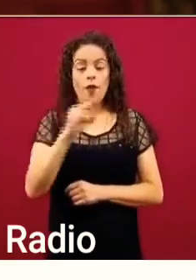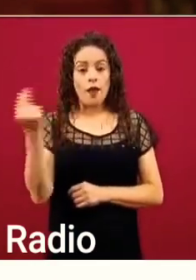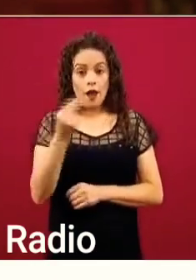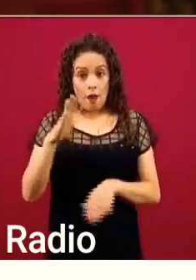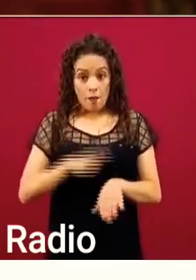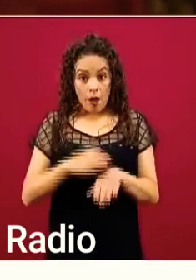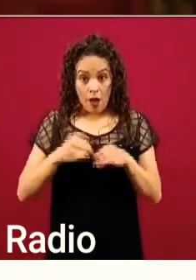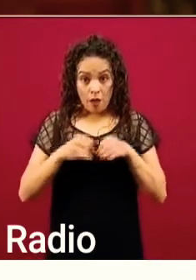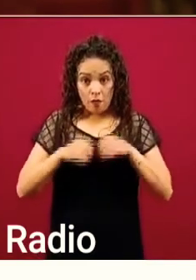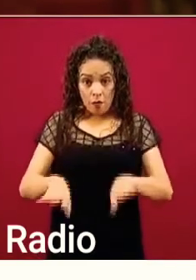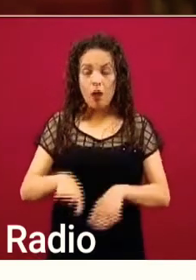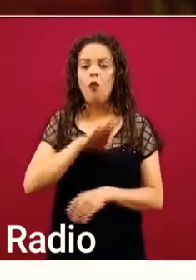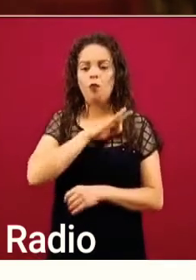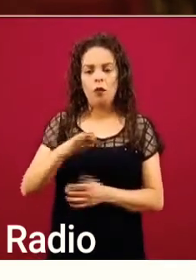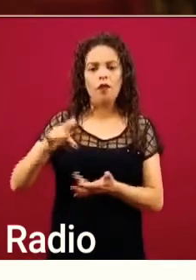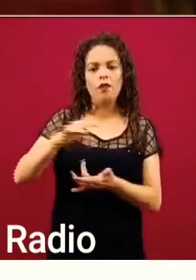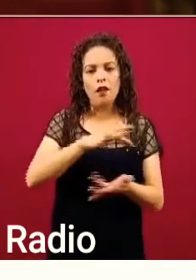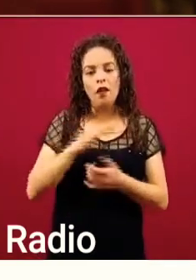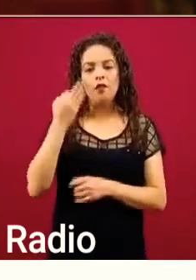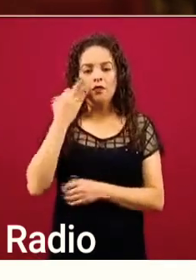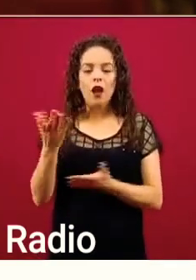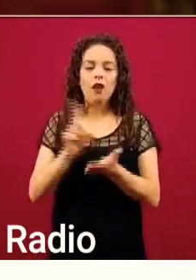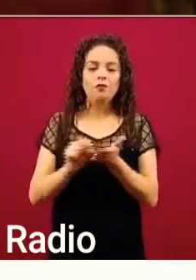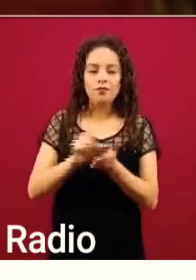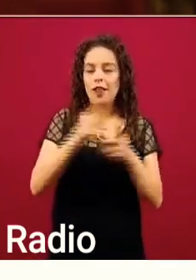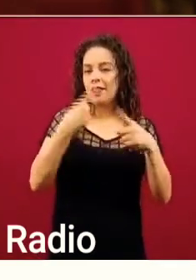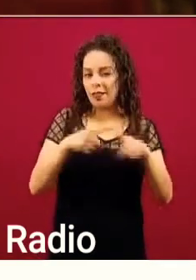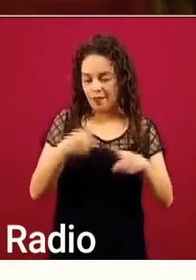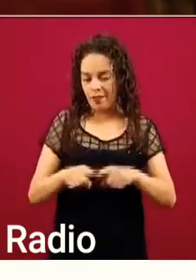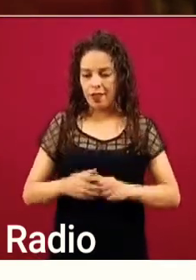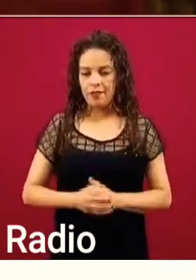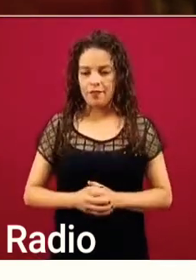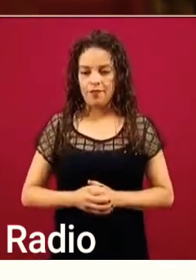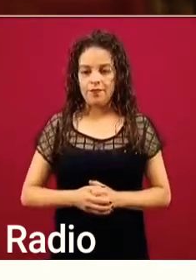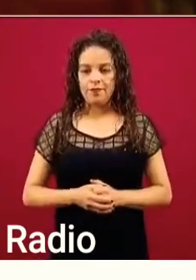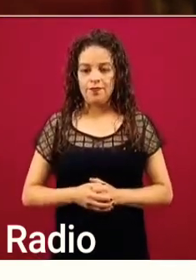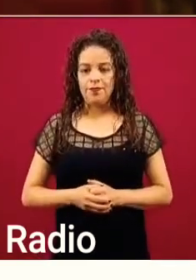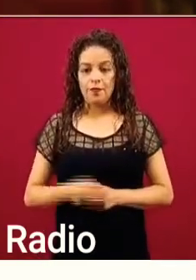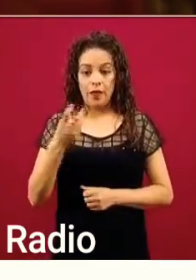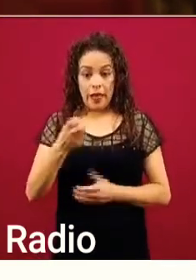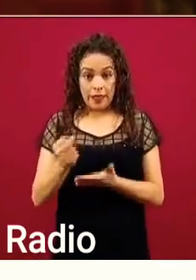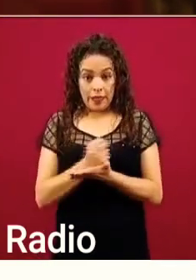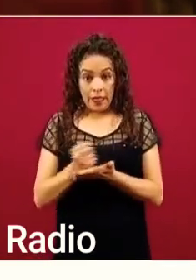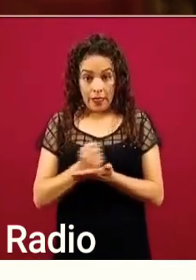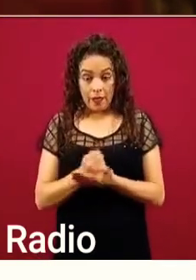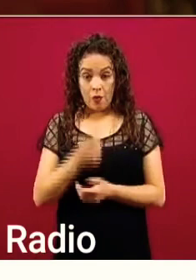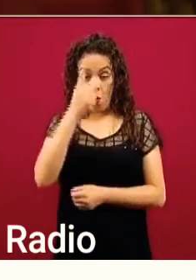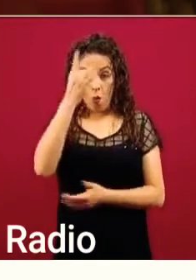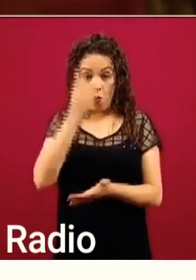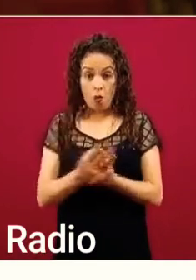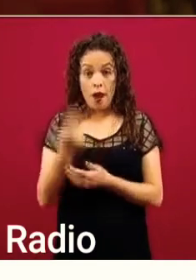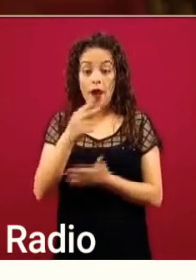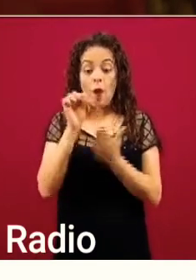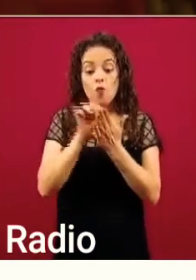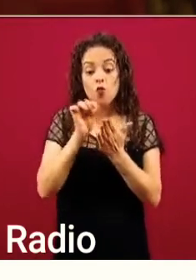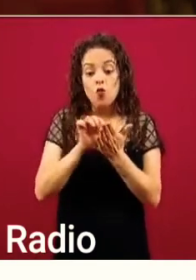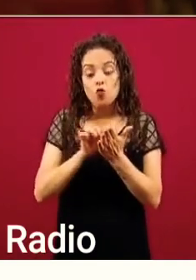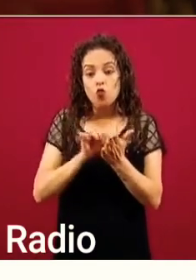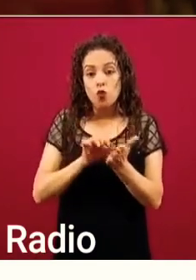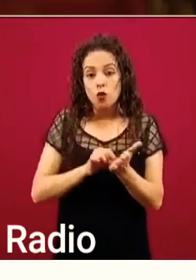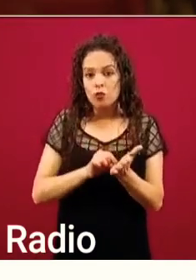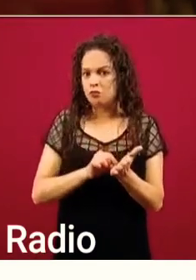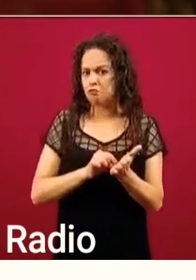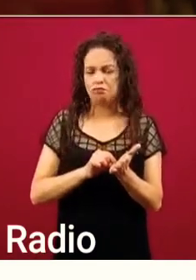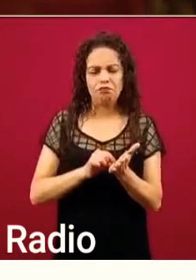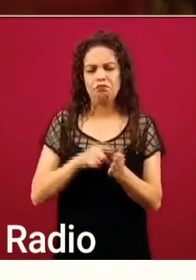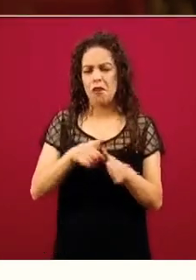nuestras redes sociales también pueden obtener. Este crédito pues no necesita un sistema de puntaje, no hay que inscribirse, este